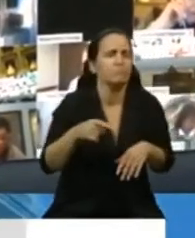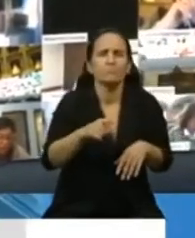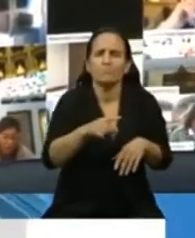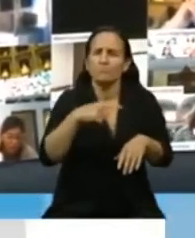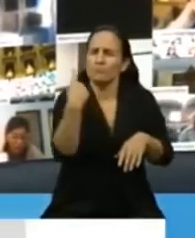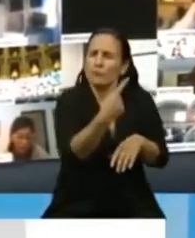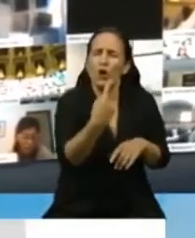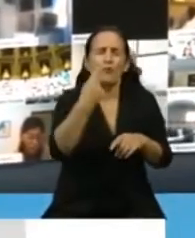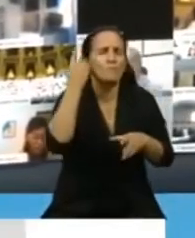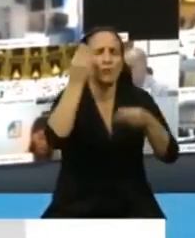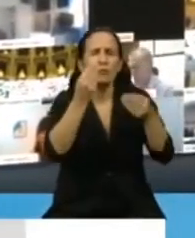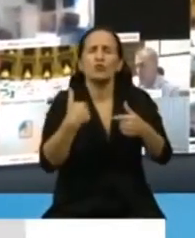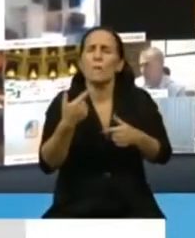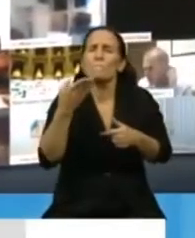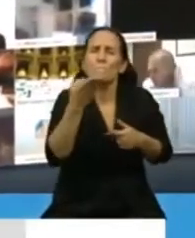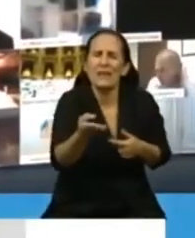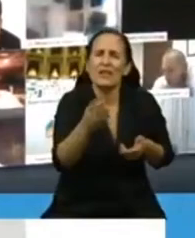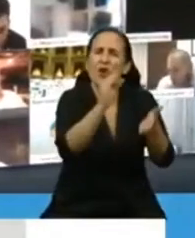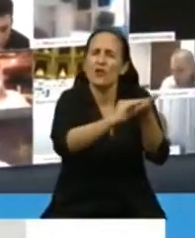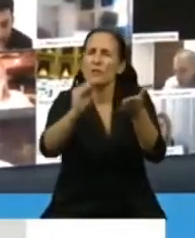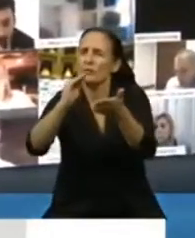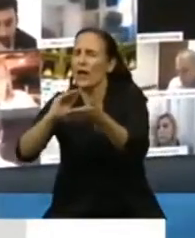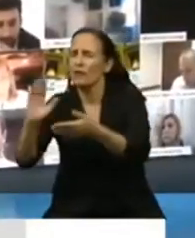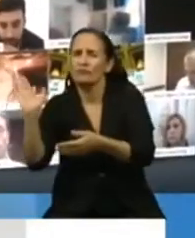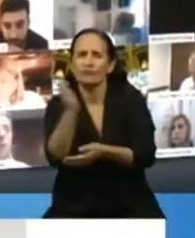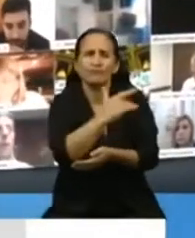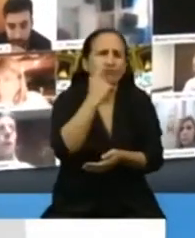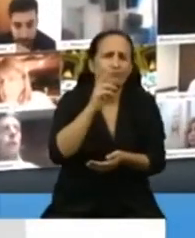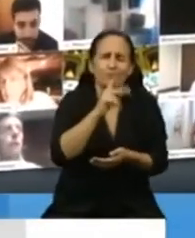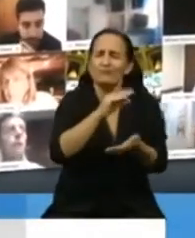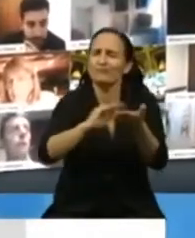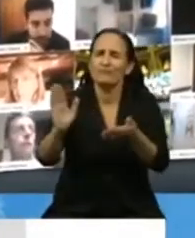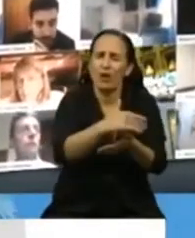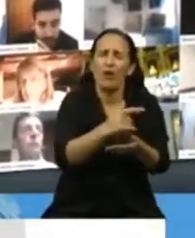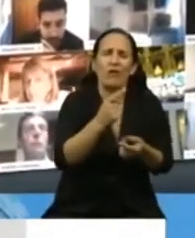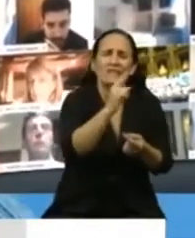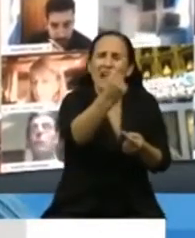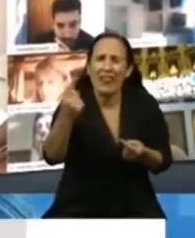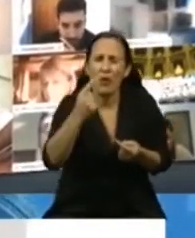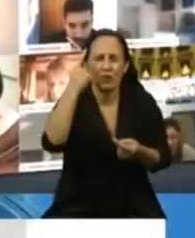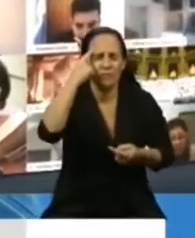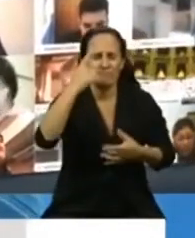Yo les pido a cada uno de ustedes, diputadas y diputados, que nos pongamos por un momento en la piel